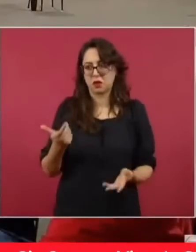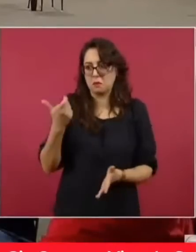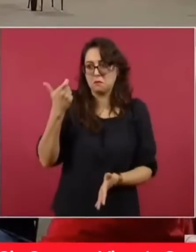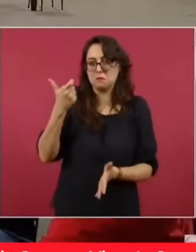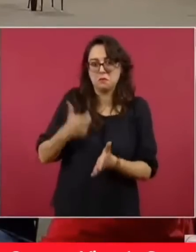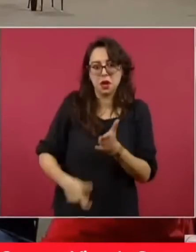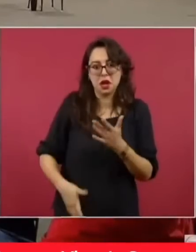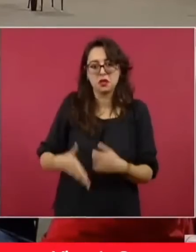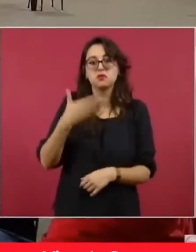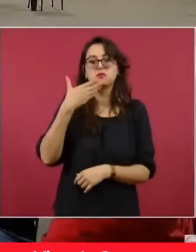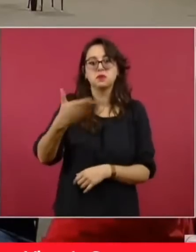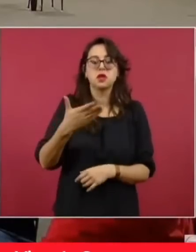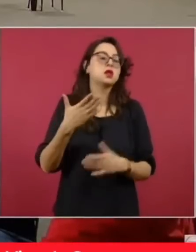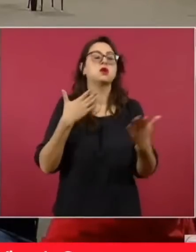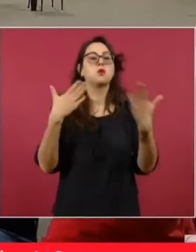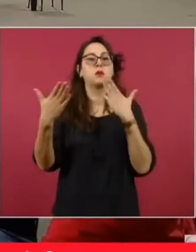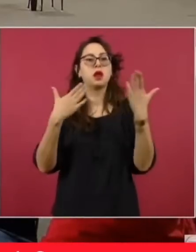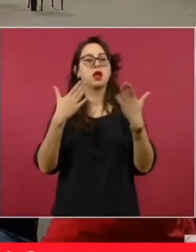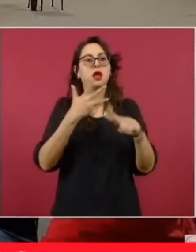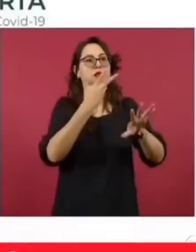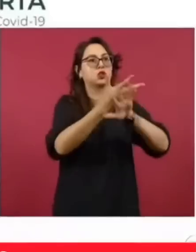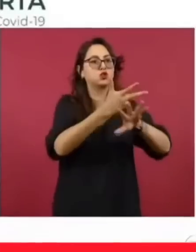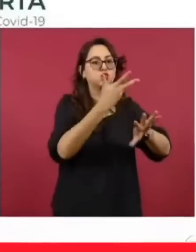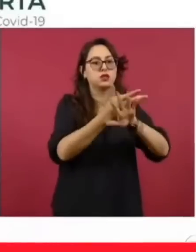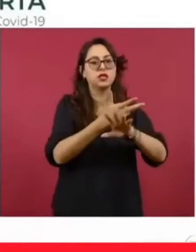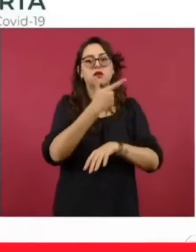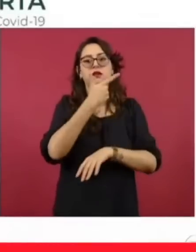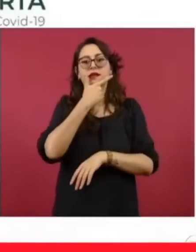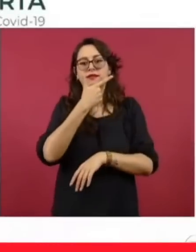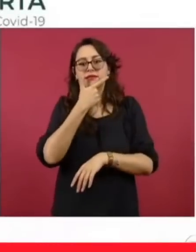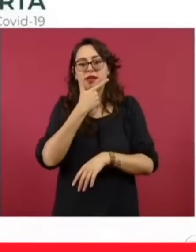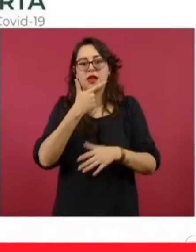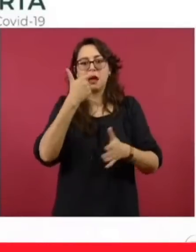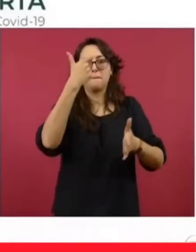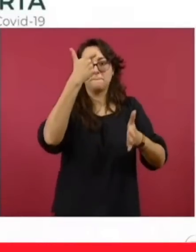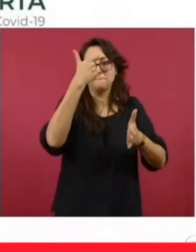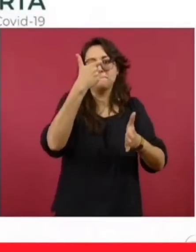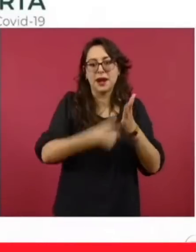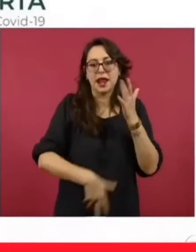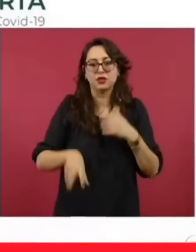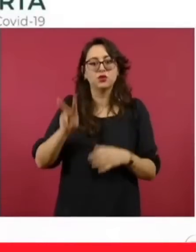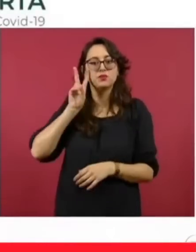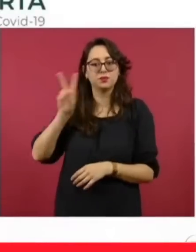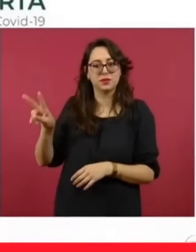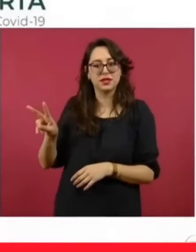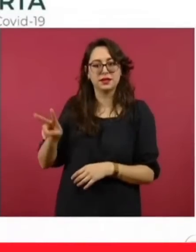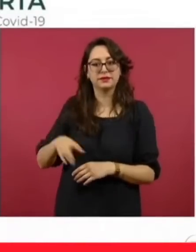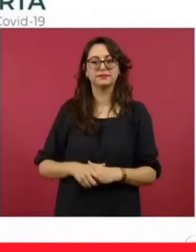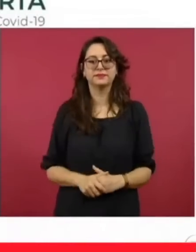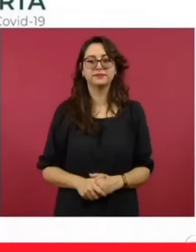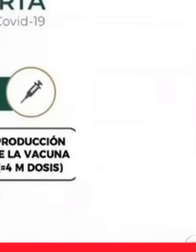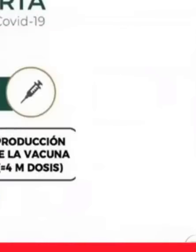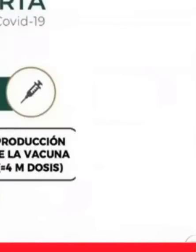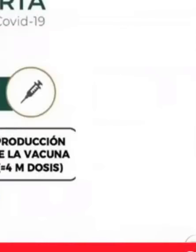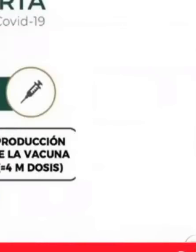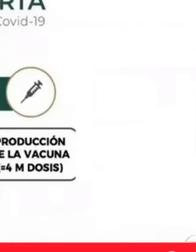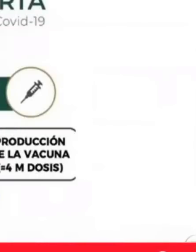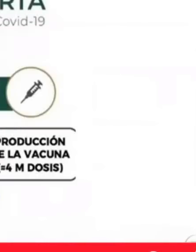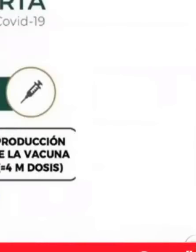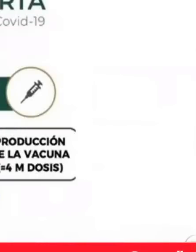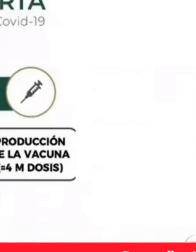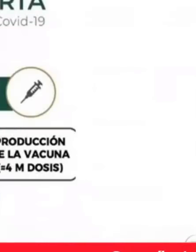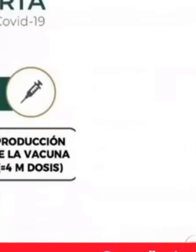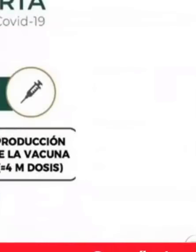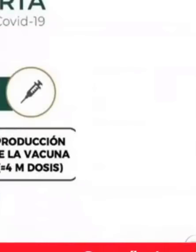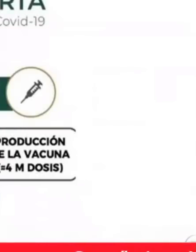una vacuna en comparación con Estados Unidos, Inglaterra o China. Y aquí vemos la gráfica. El gobierno